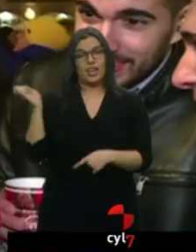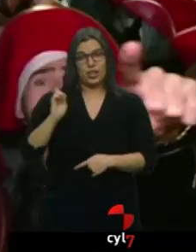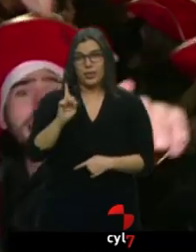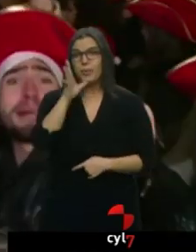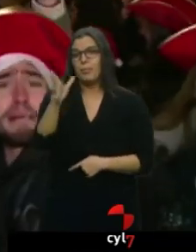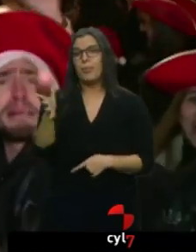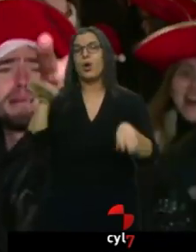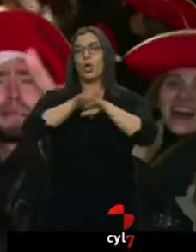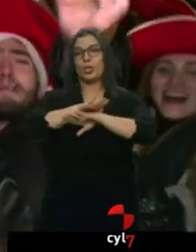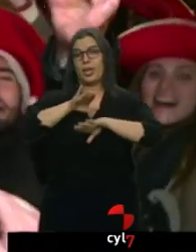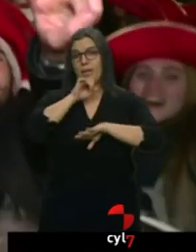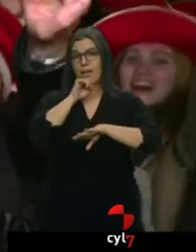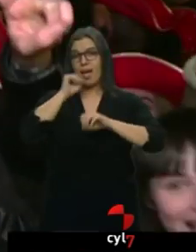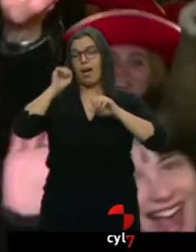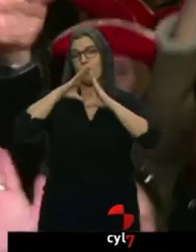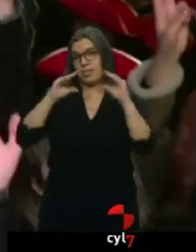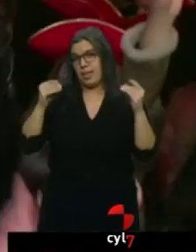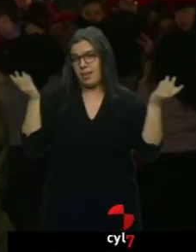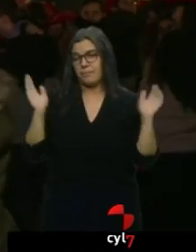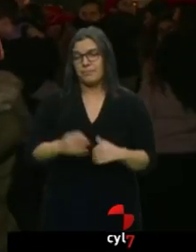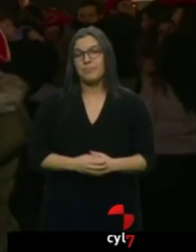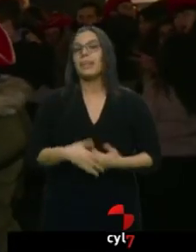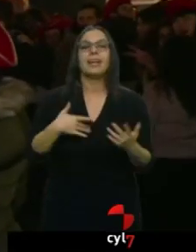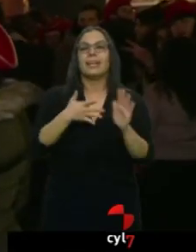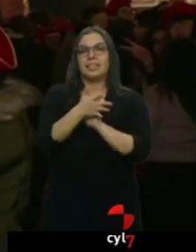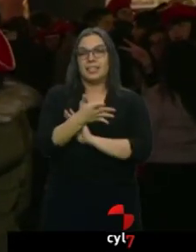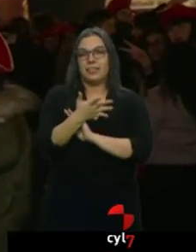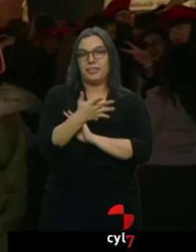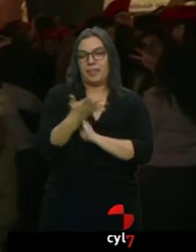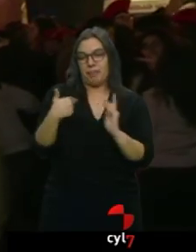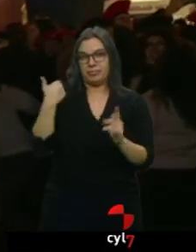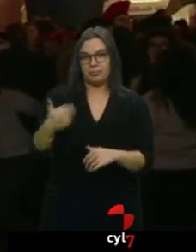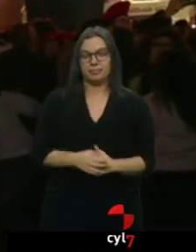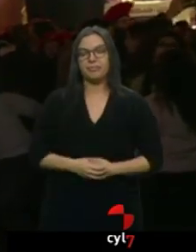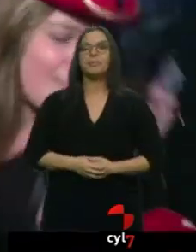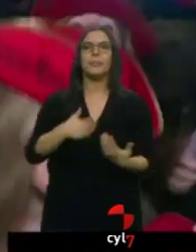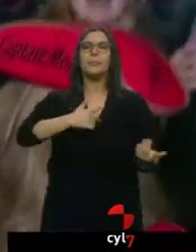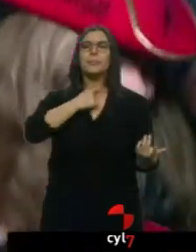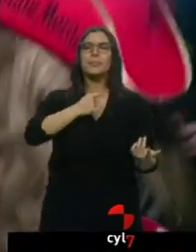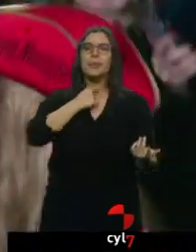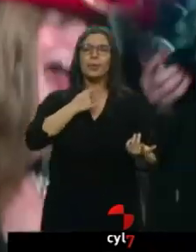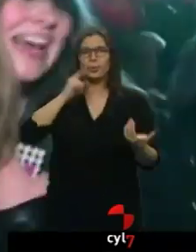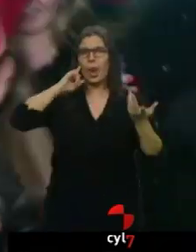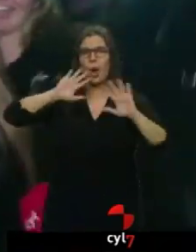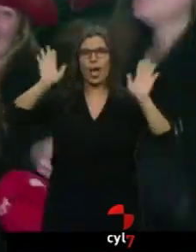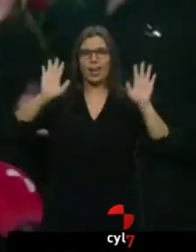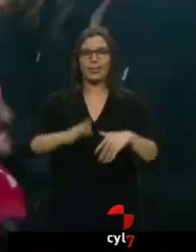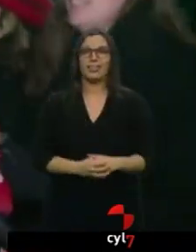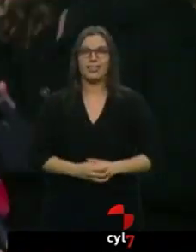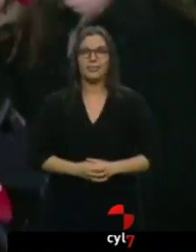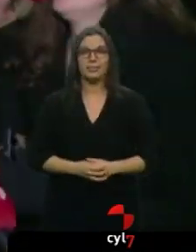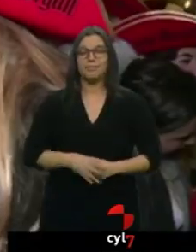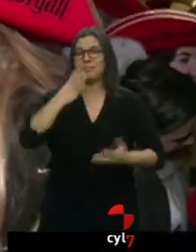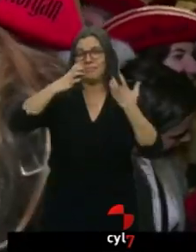universitaria. Vamos, lo que viene siendo una locura. Me gusta mucho. Muy loca. Estamos muy emocionadas de estar